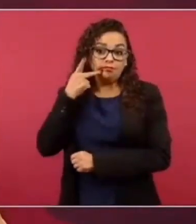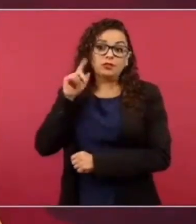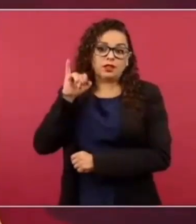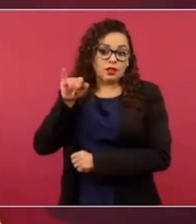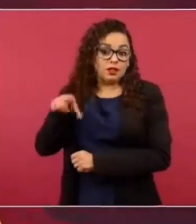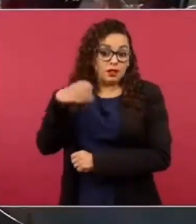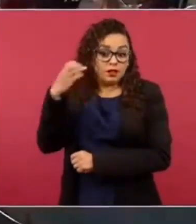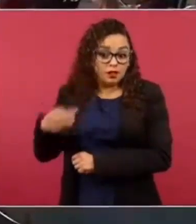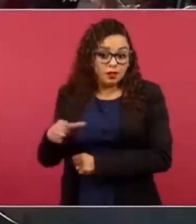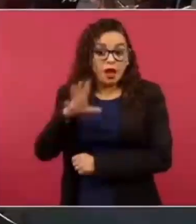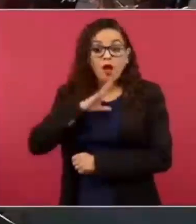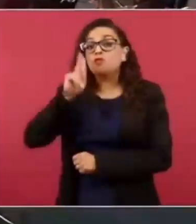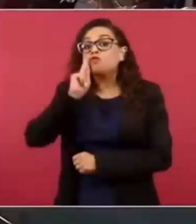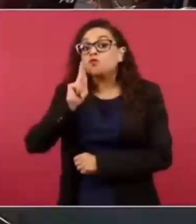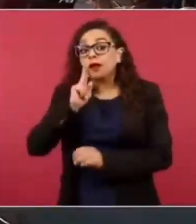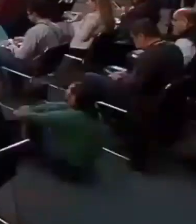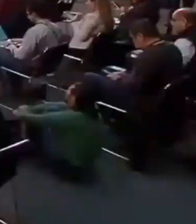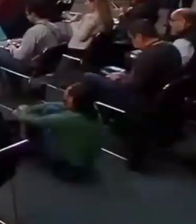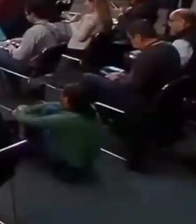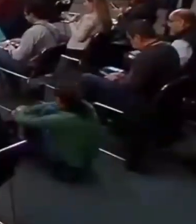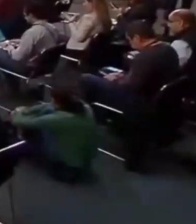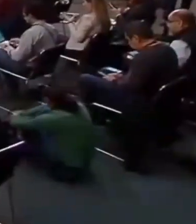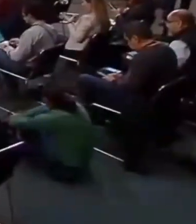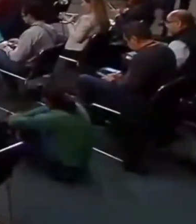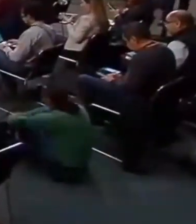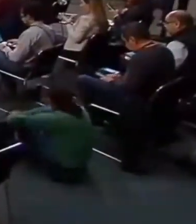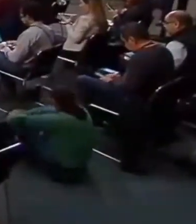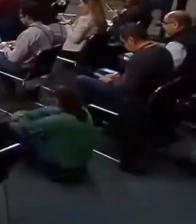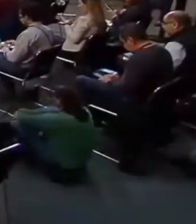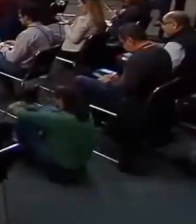demostrar porque